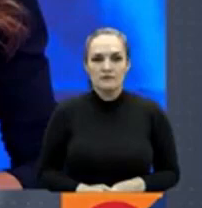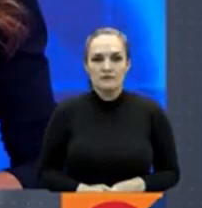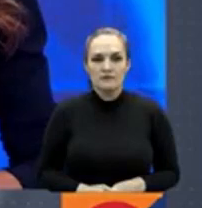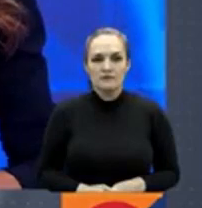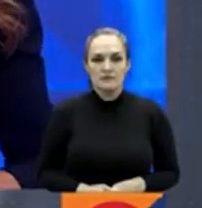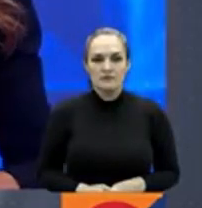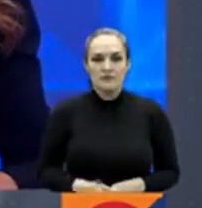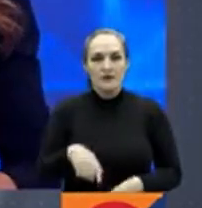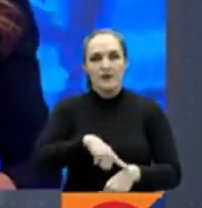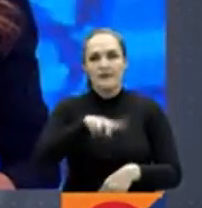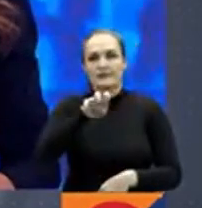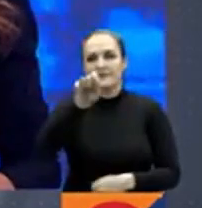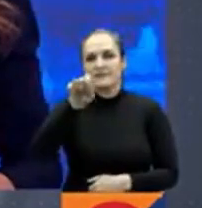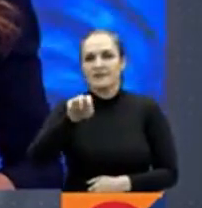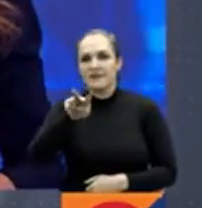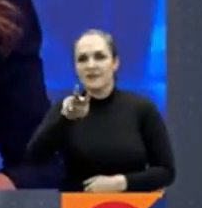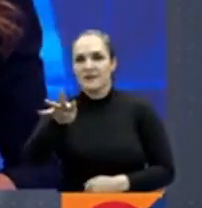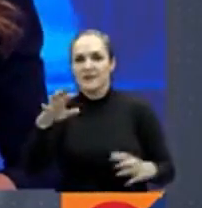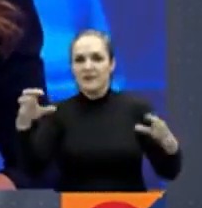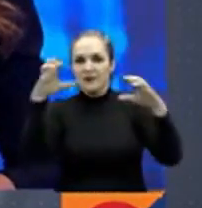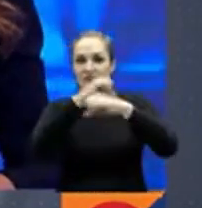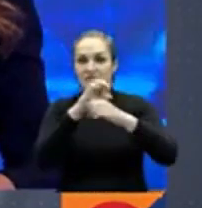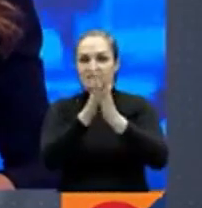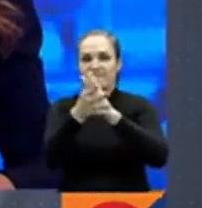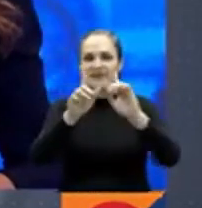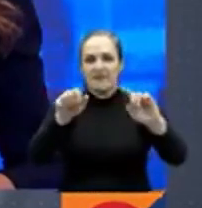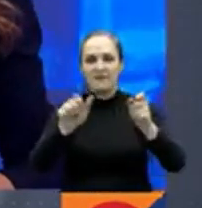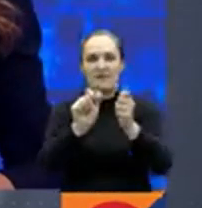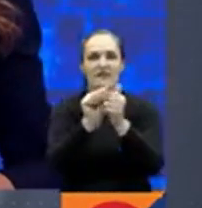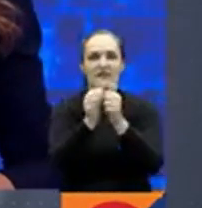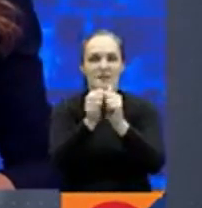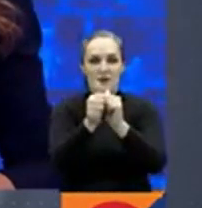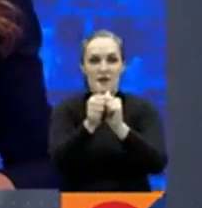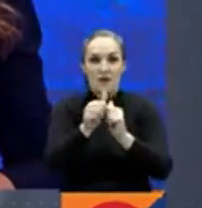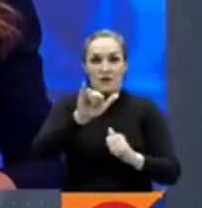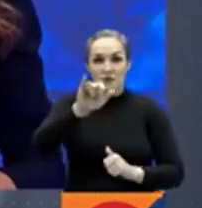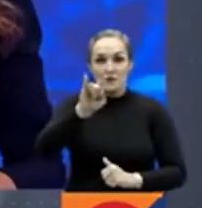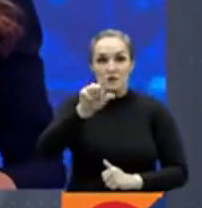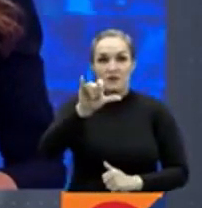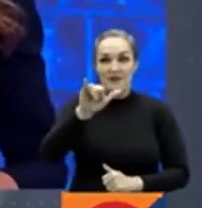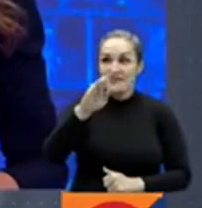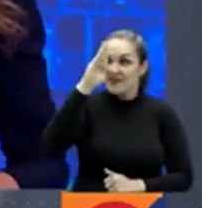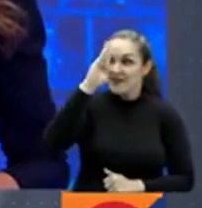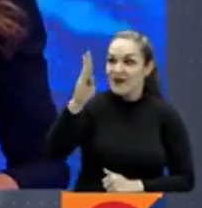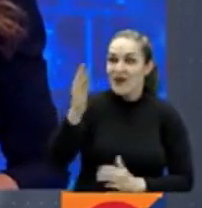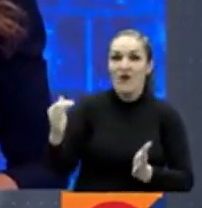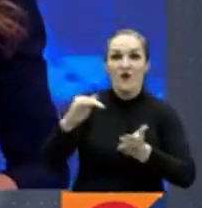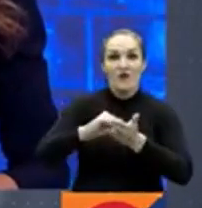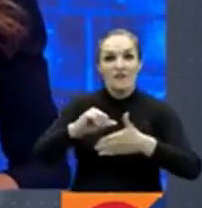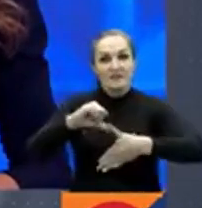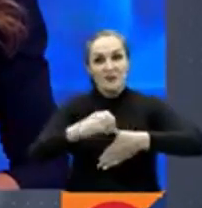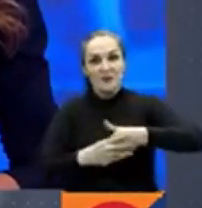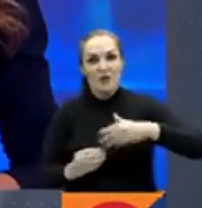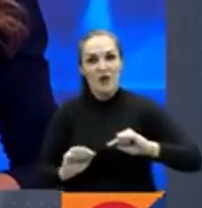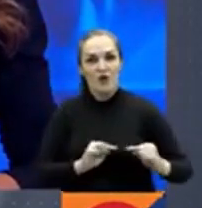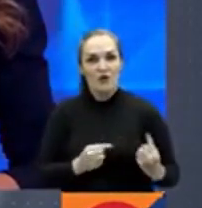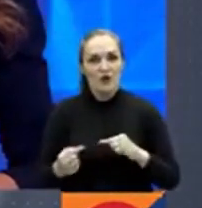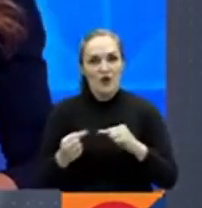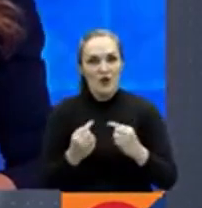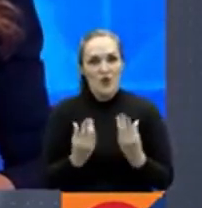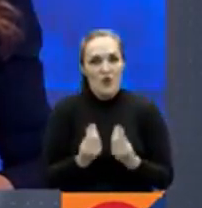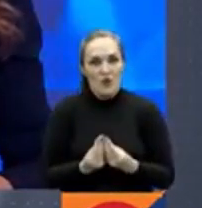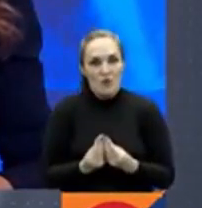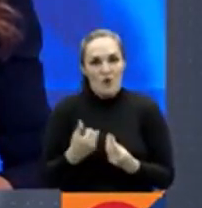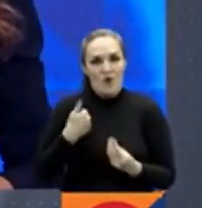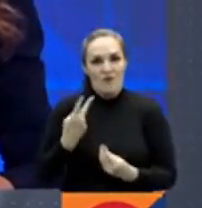7.24 de la noche, hora de los deportes con Yuli Torres. Yuli, nueva fecha del suramericano Sub-20 de fútbol. Argentina, estrenó